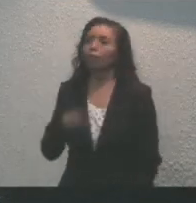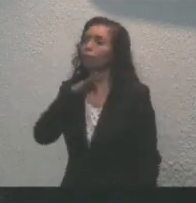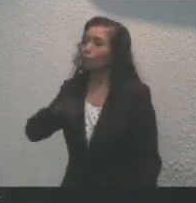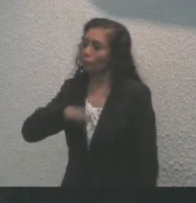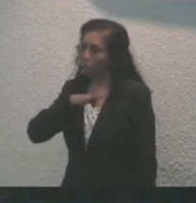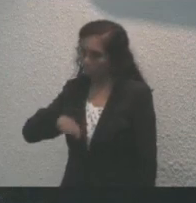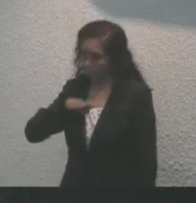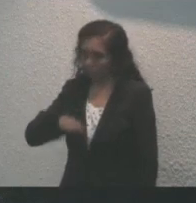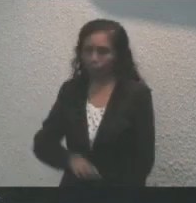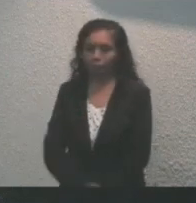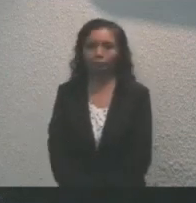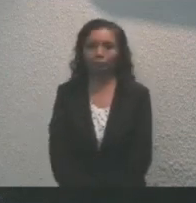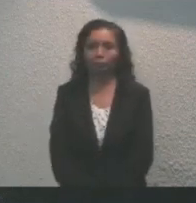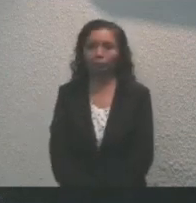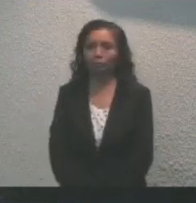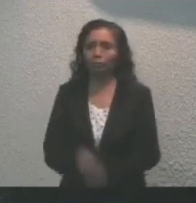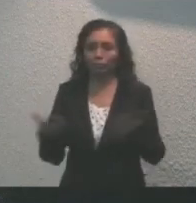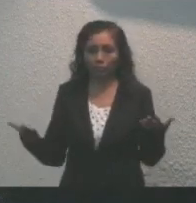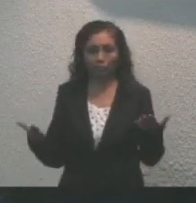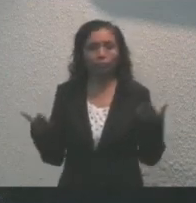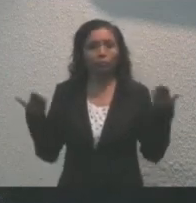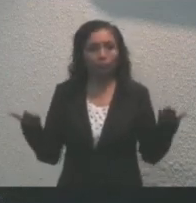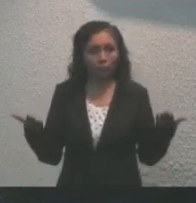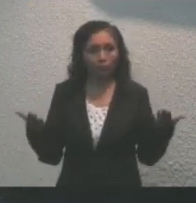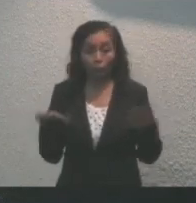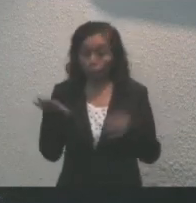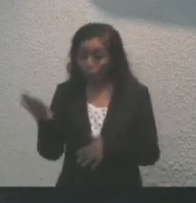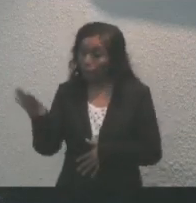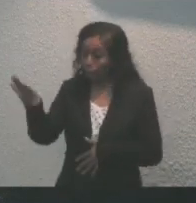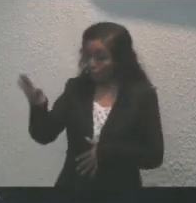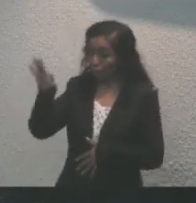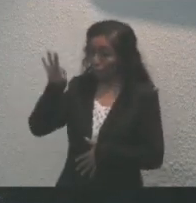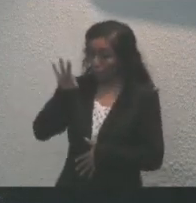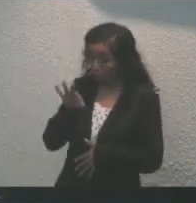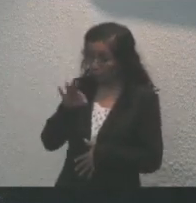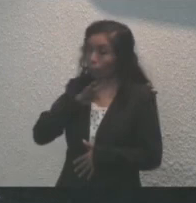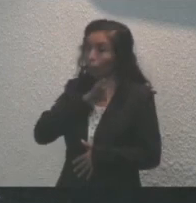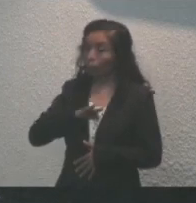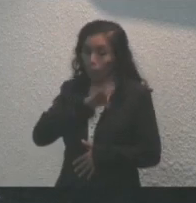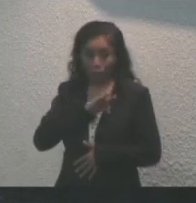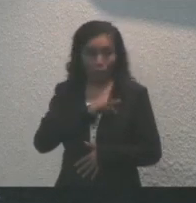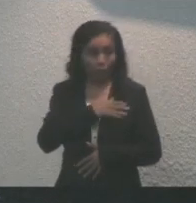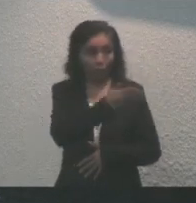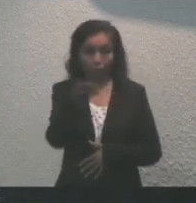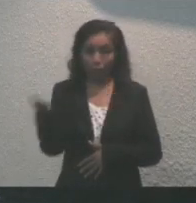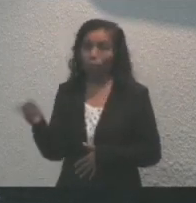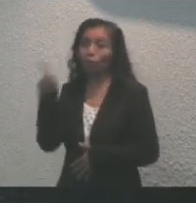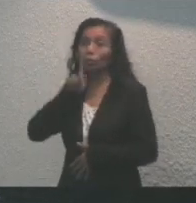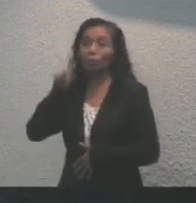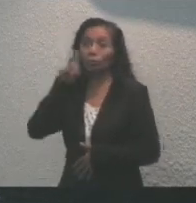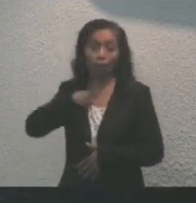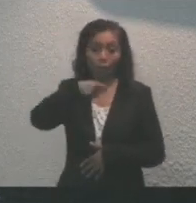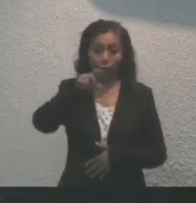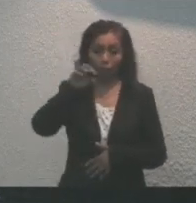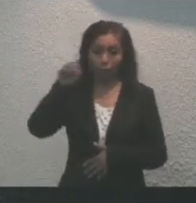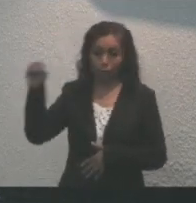por esta acertada iniciativa y felicidades a todas las mujeres quintanarroenses